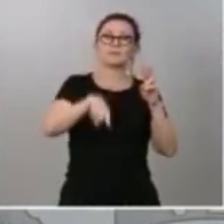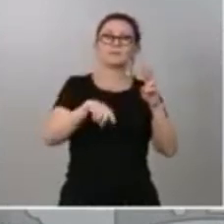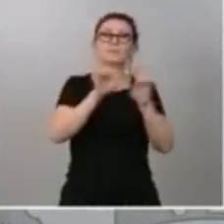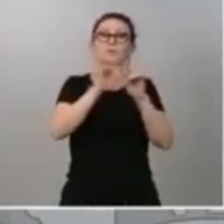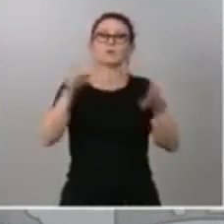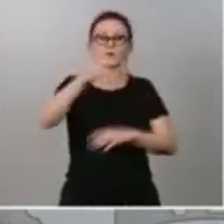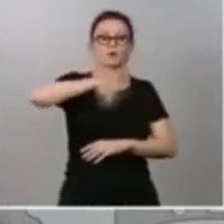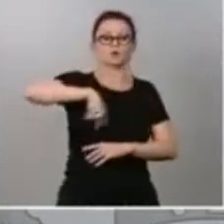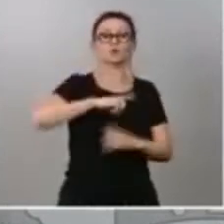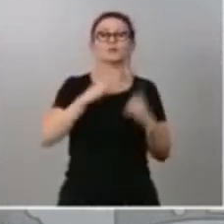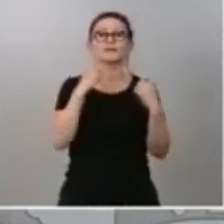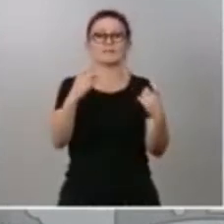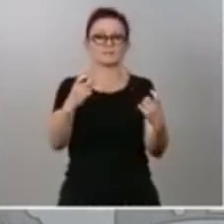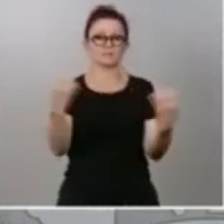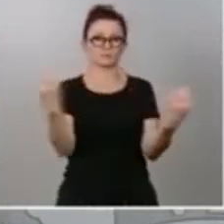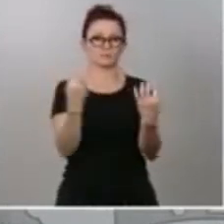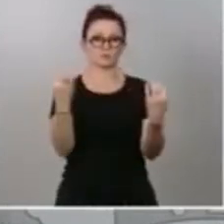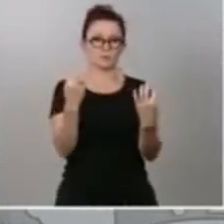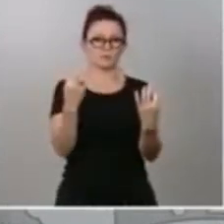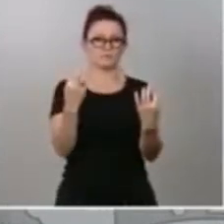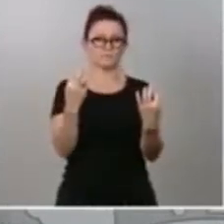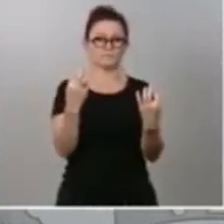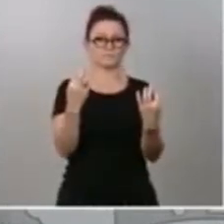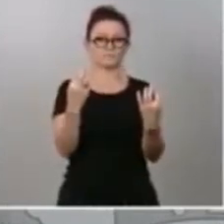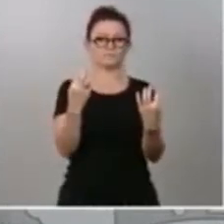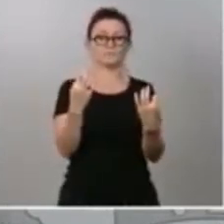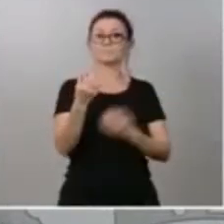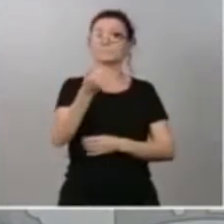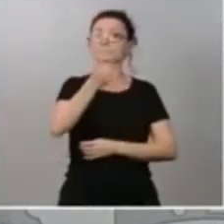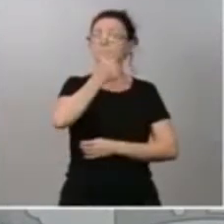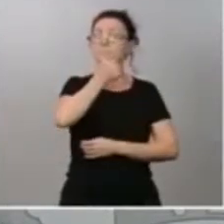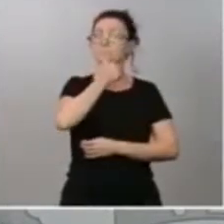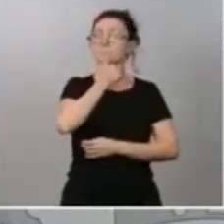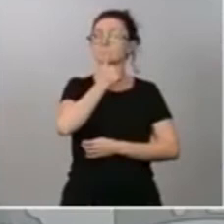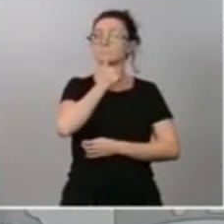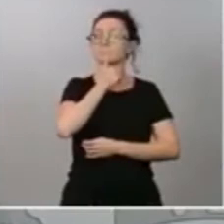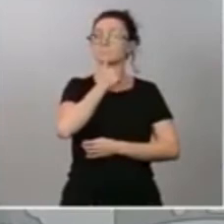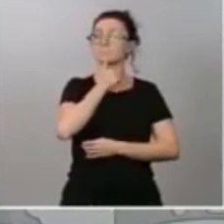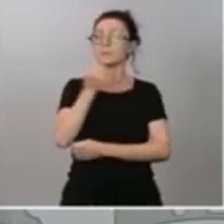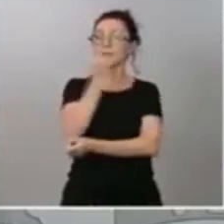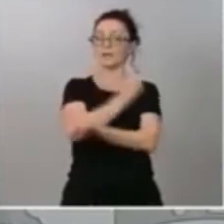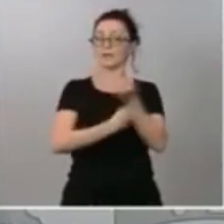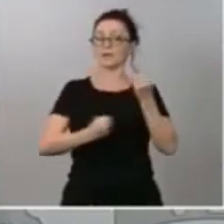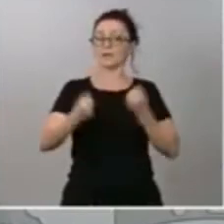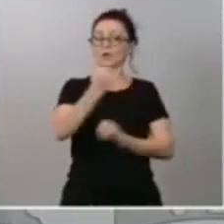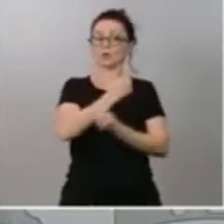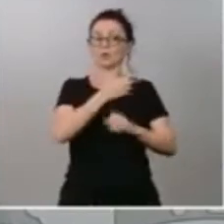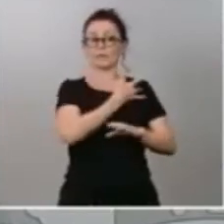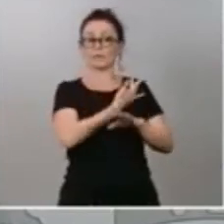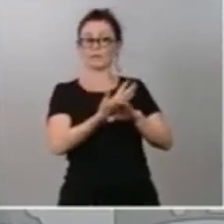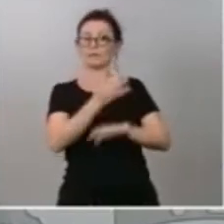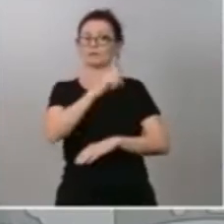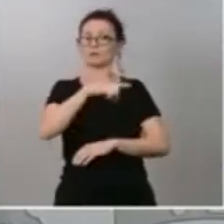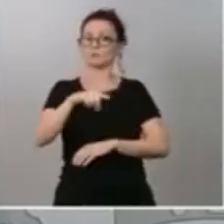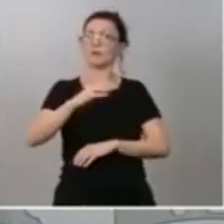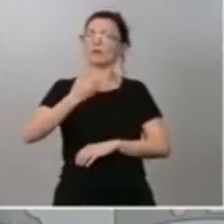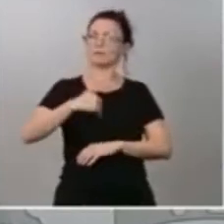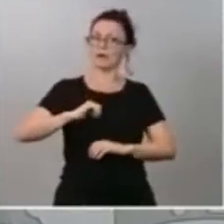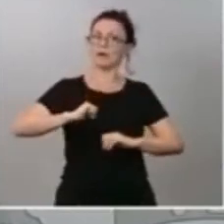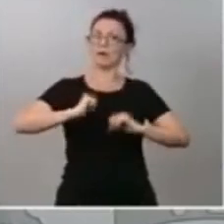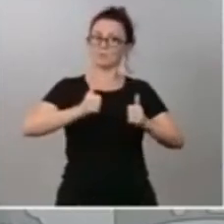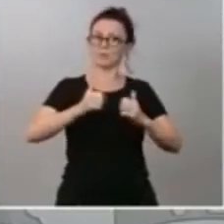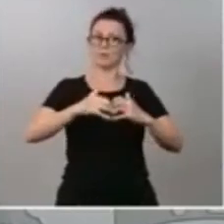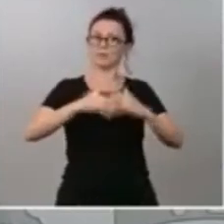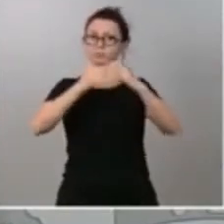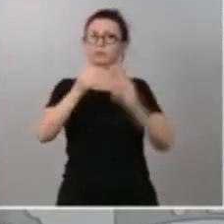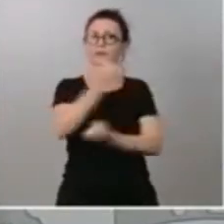resistencia y la reactivación de nuestra economía, que es lo que hemos venido haciendo durante estos últimos meses, ya ha comenzado la recuperación económica. En 2021